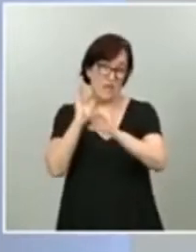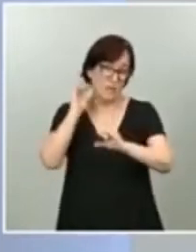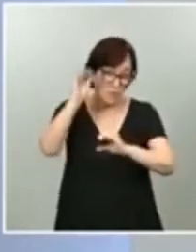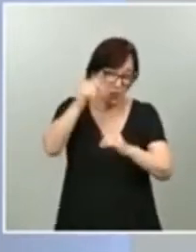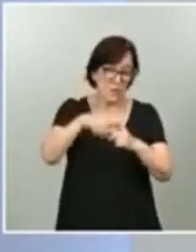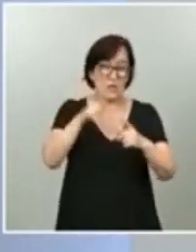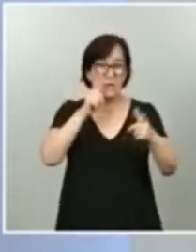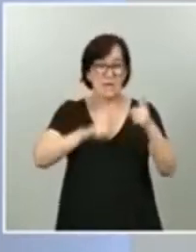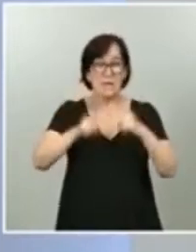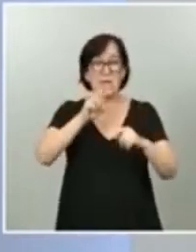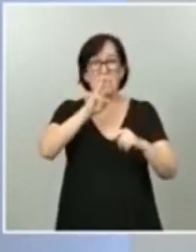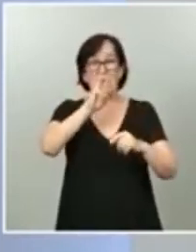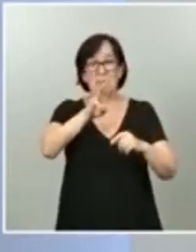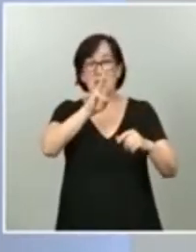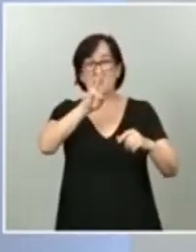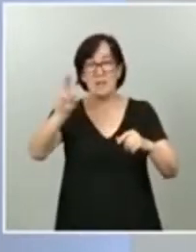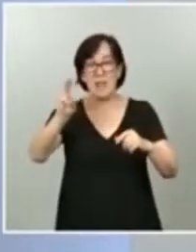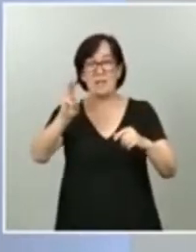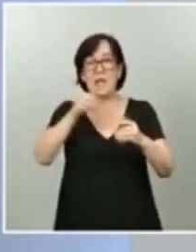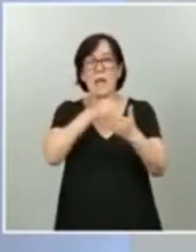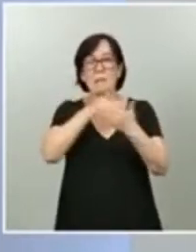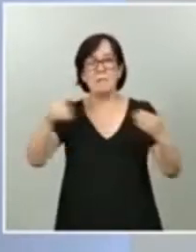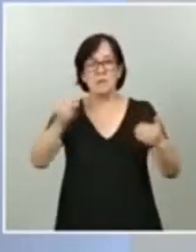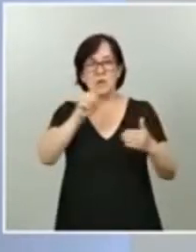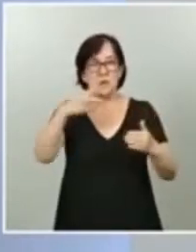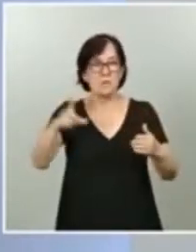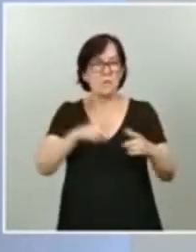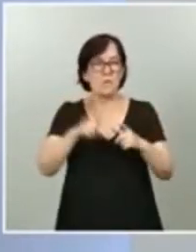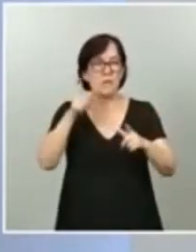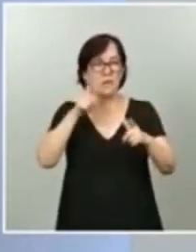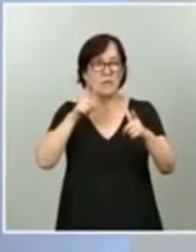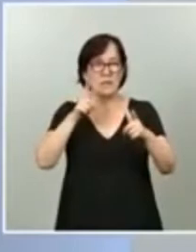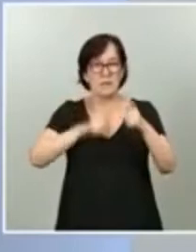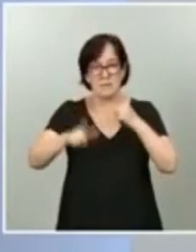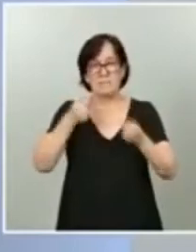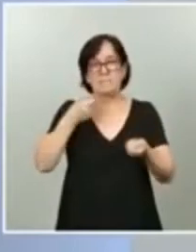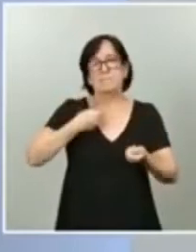330 millones de euros en el caso del transporte de mercancías.